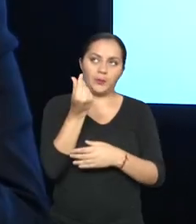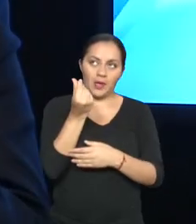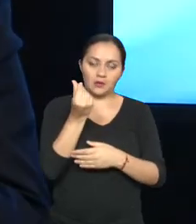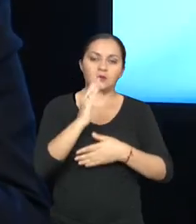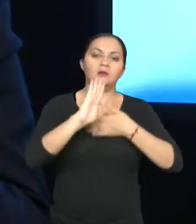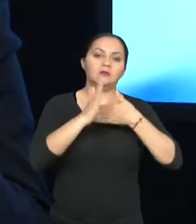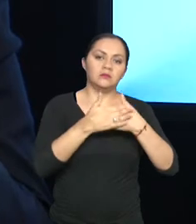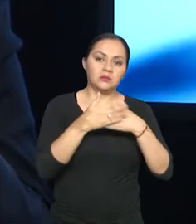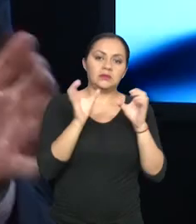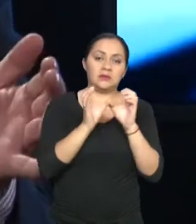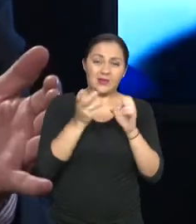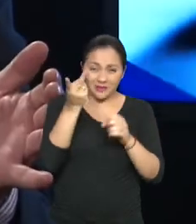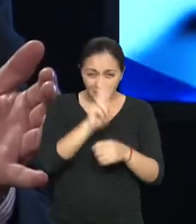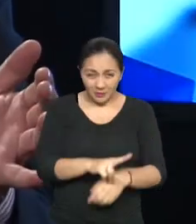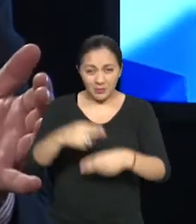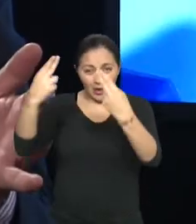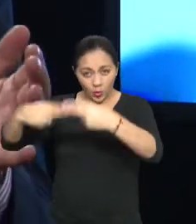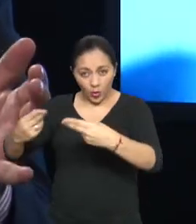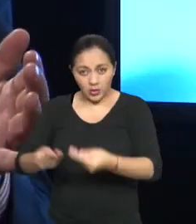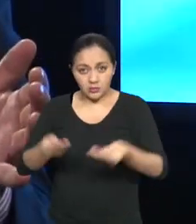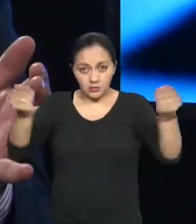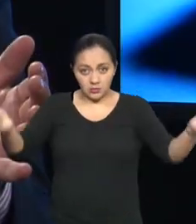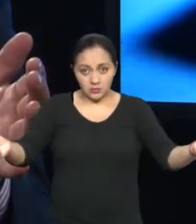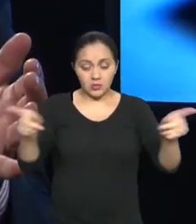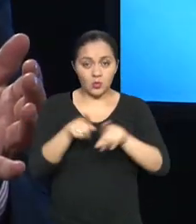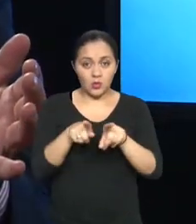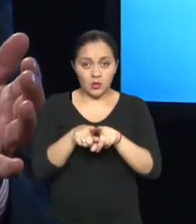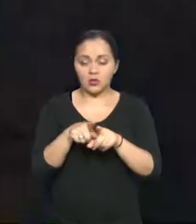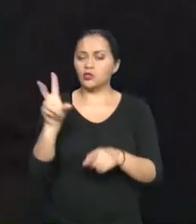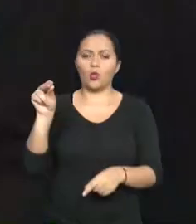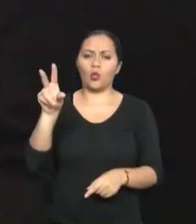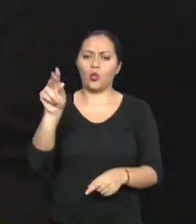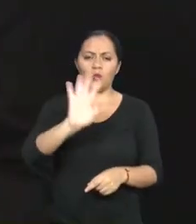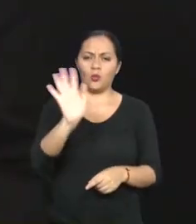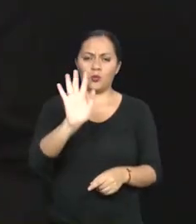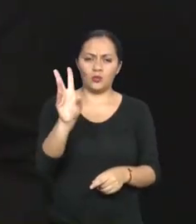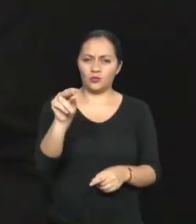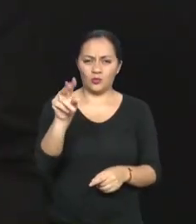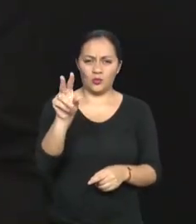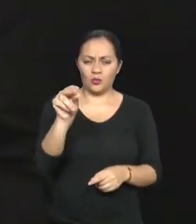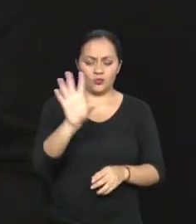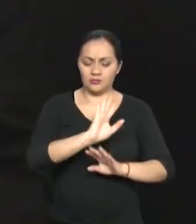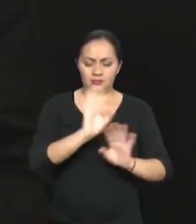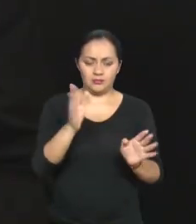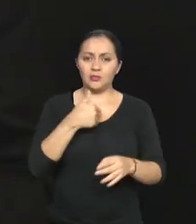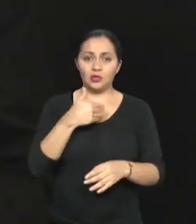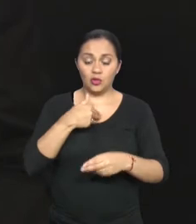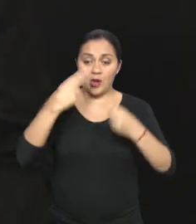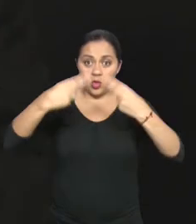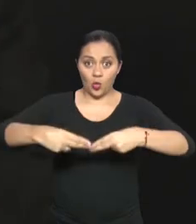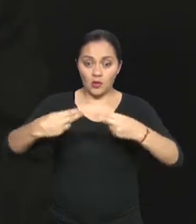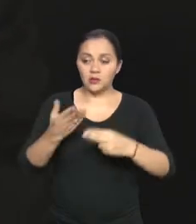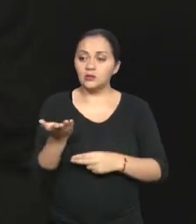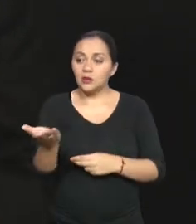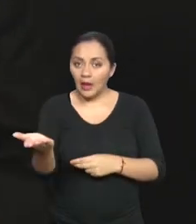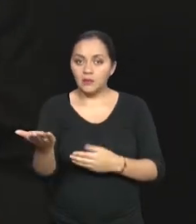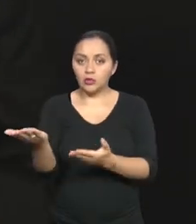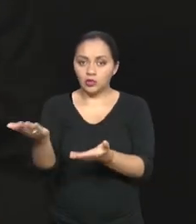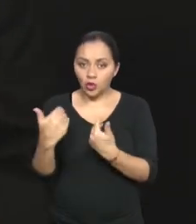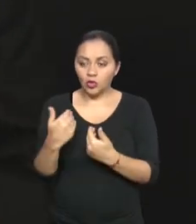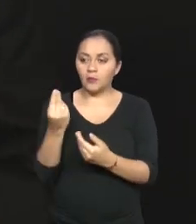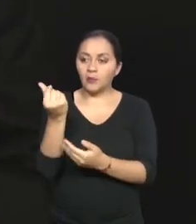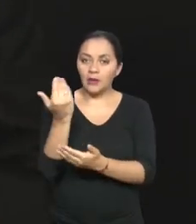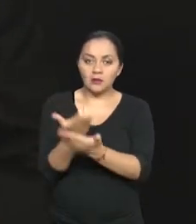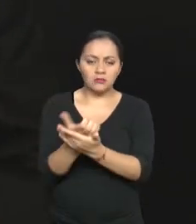bienes. ¿Eso también tengo que presentarlo nuevamente a el SENAE? No, el SENAE no solicita, en este caso, ya esa solvencia económica